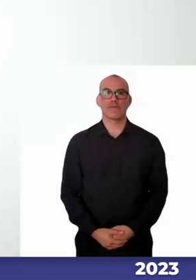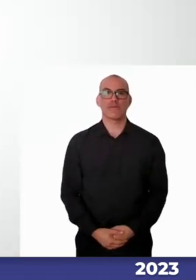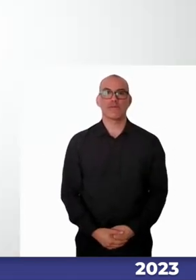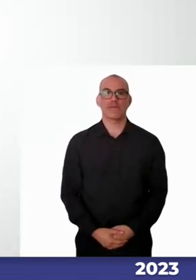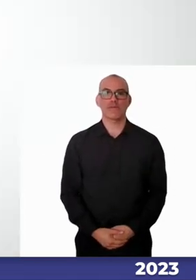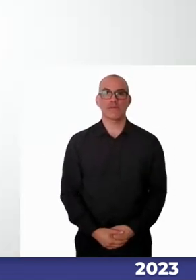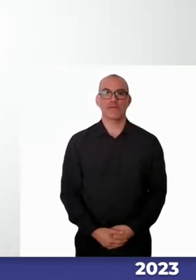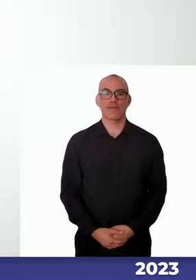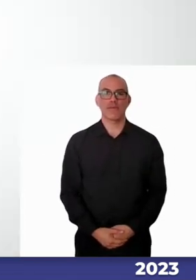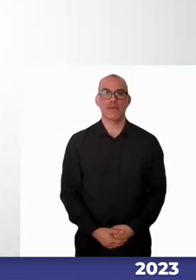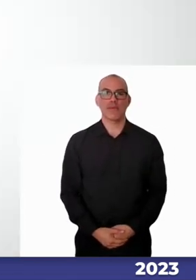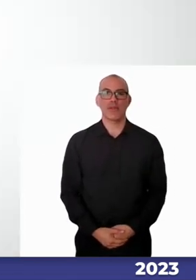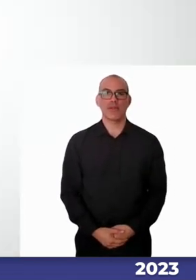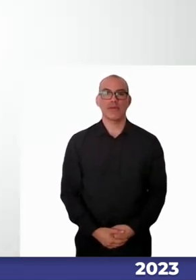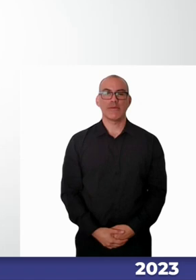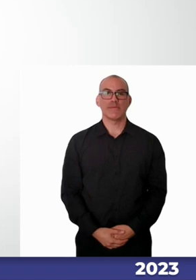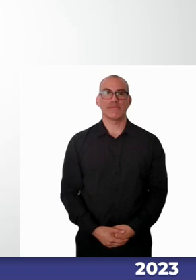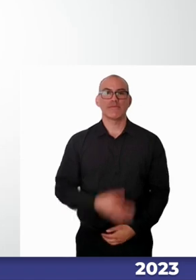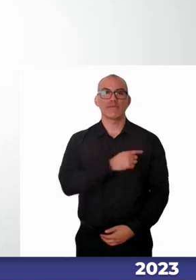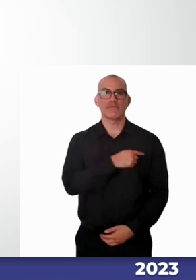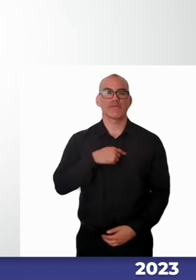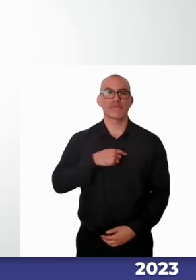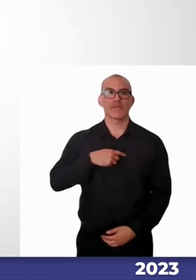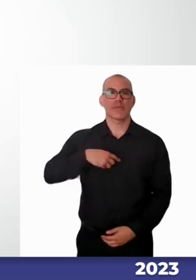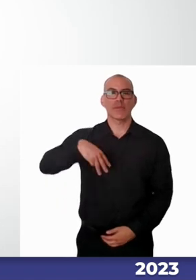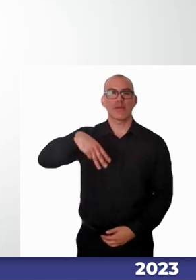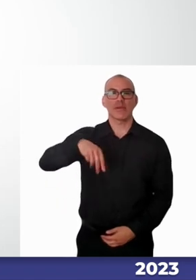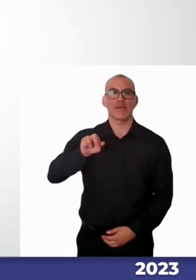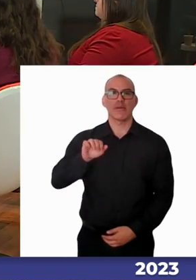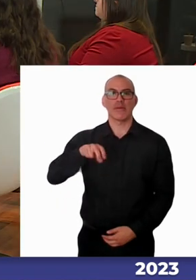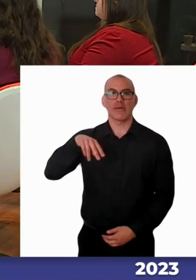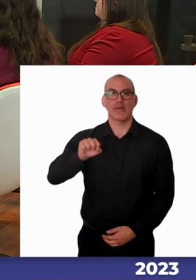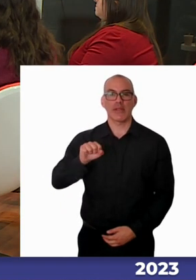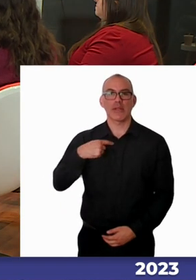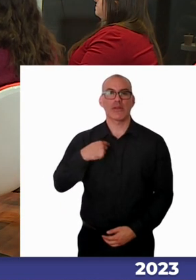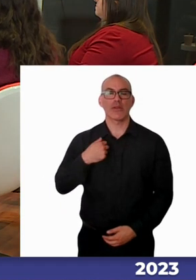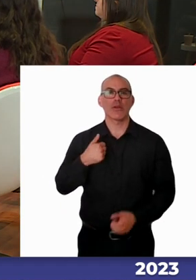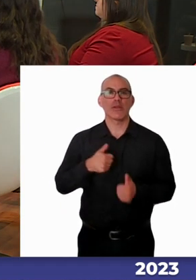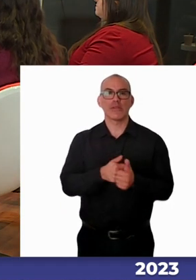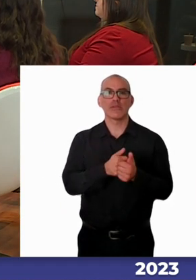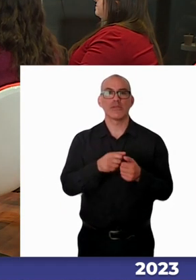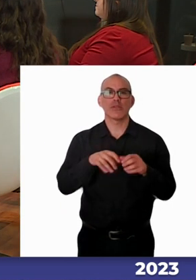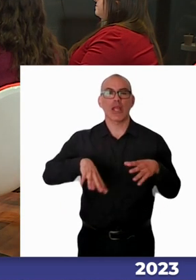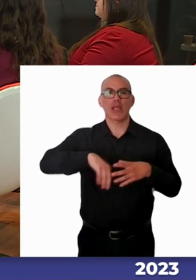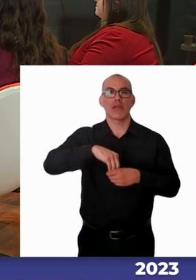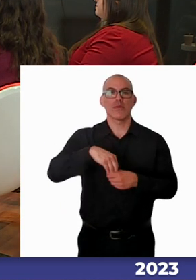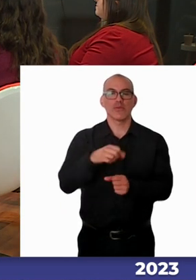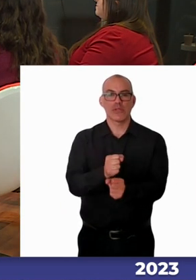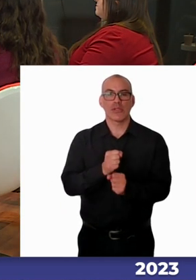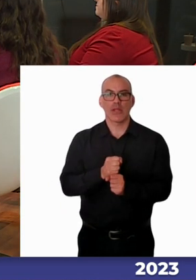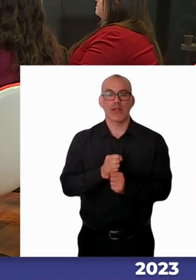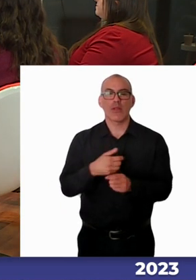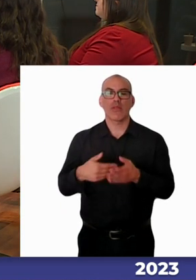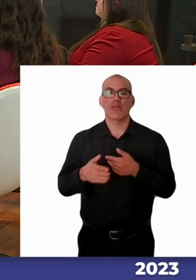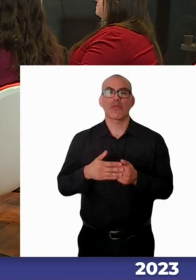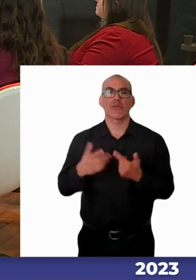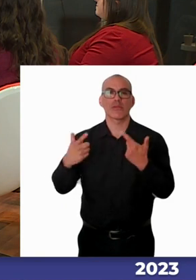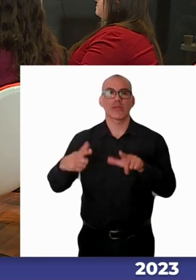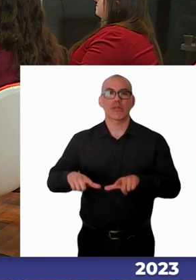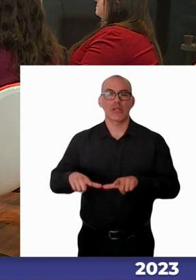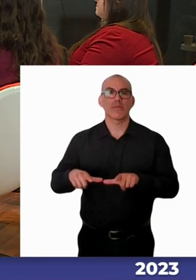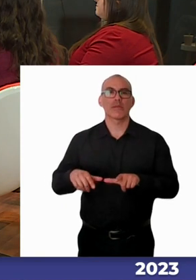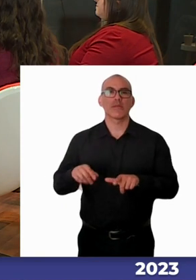Me presento, mi nombre es Flor María Navarro Garate, asesora en inclusión laboral del Departamento de Personas y Desarrollo Organizacional del Senado.